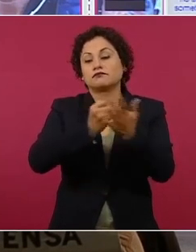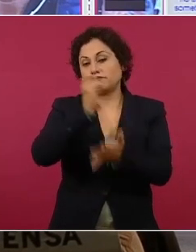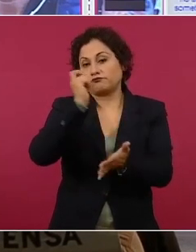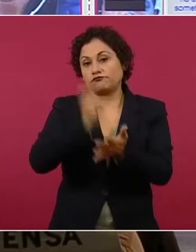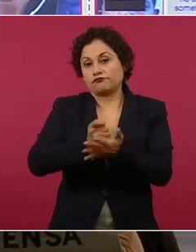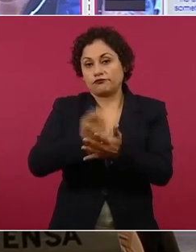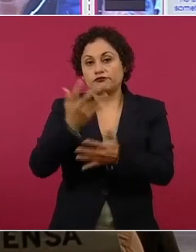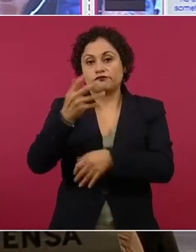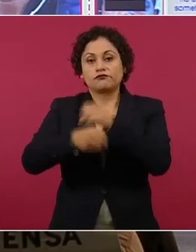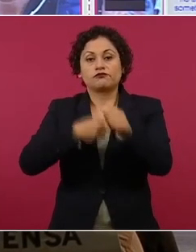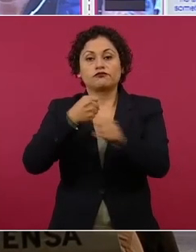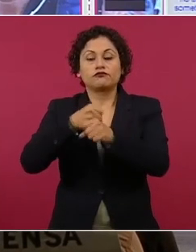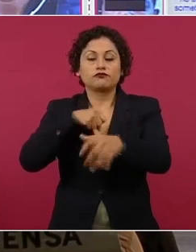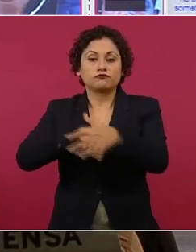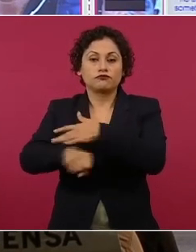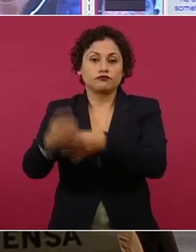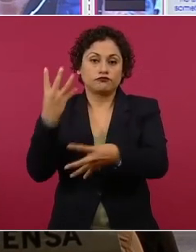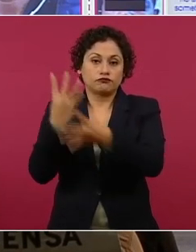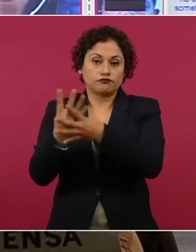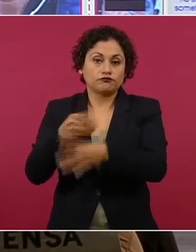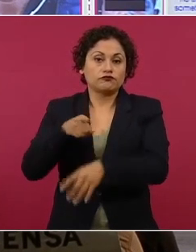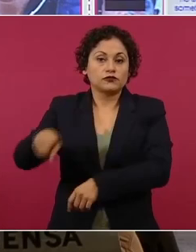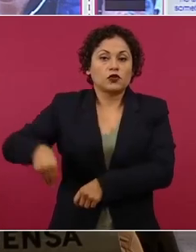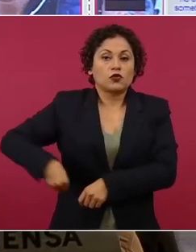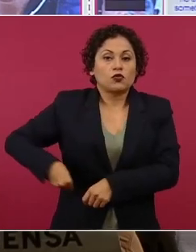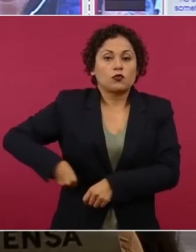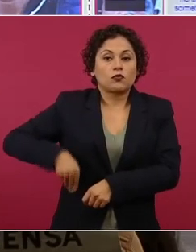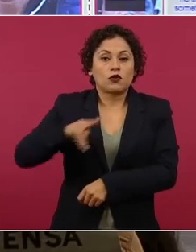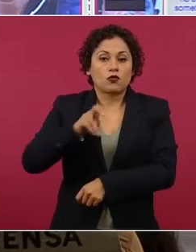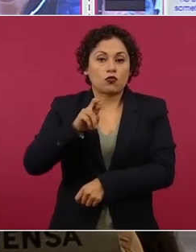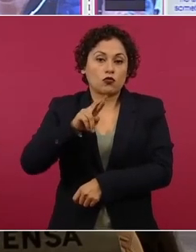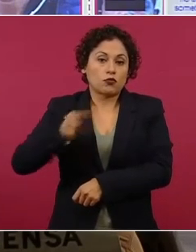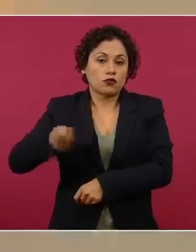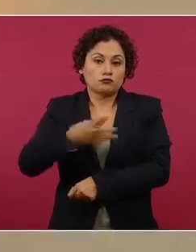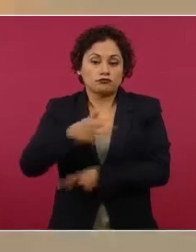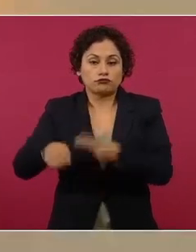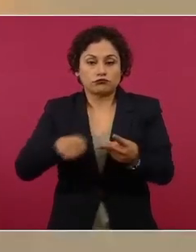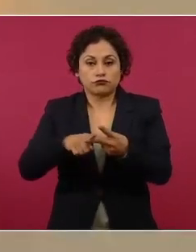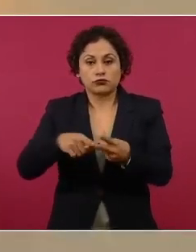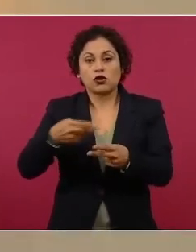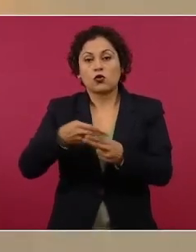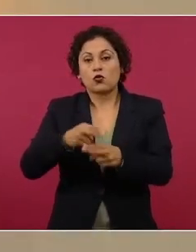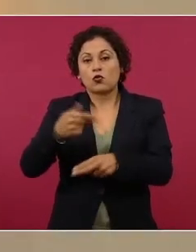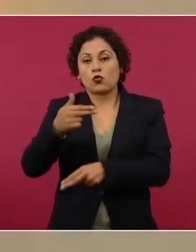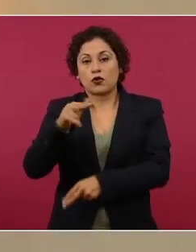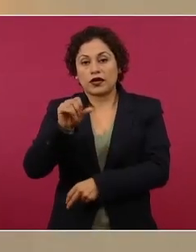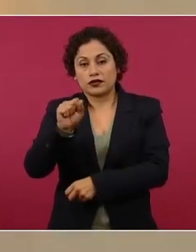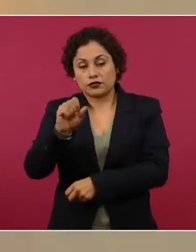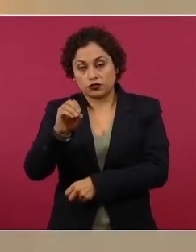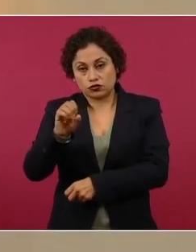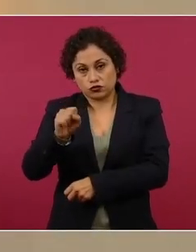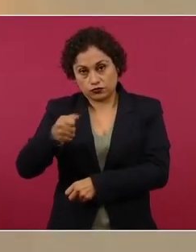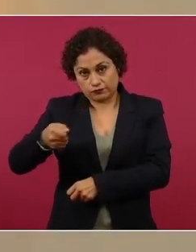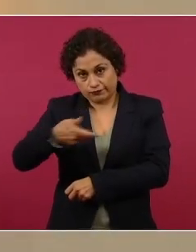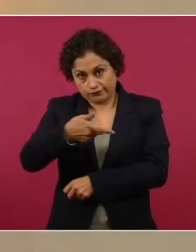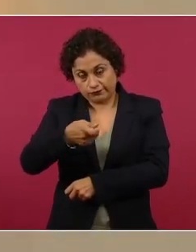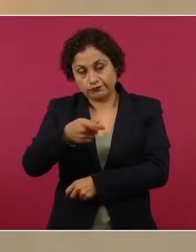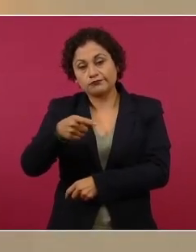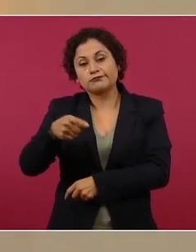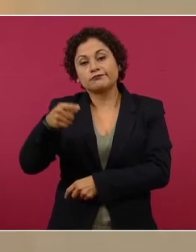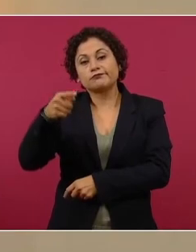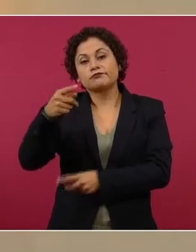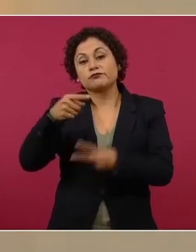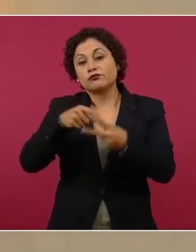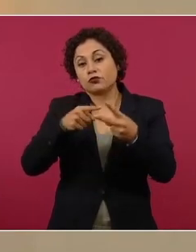.I.O., alias El Uber y José N., alias El Hueso, los dos ya